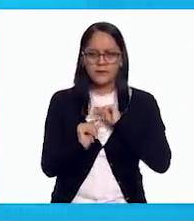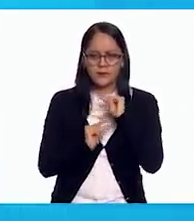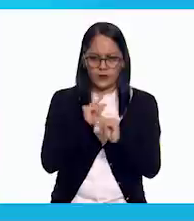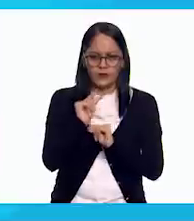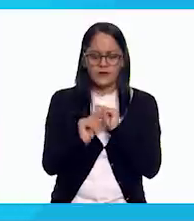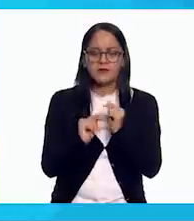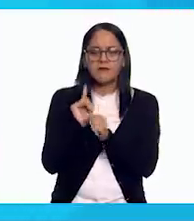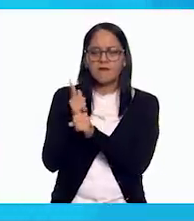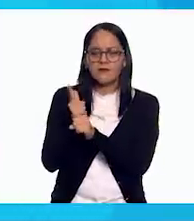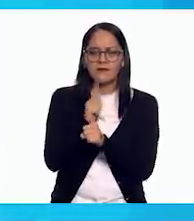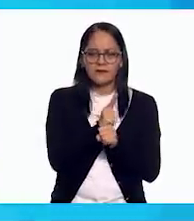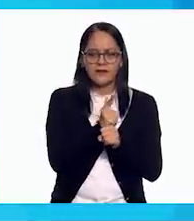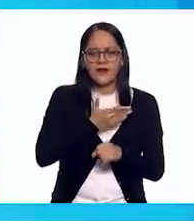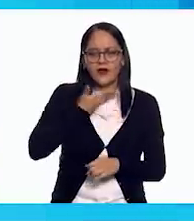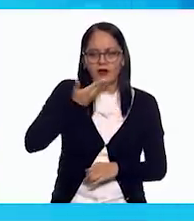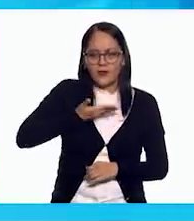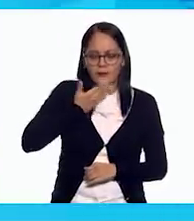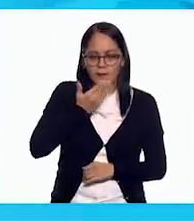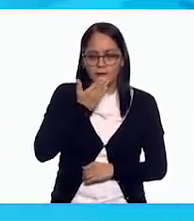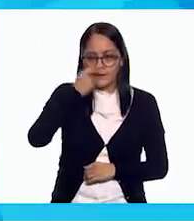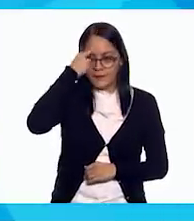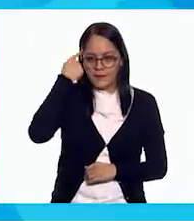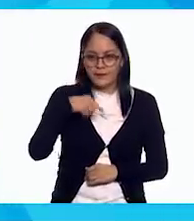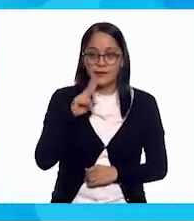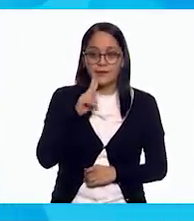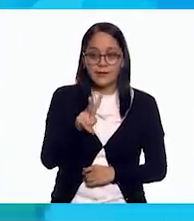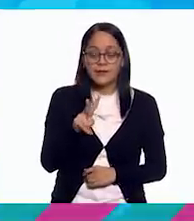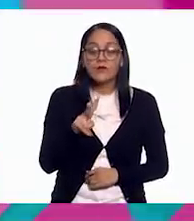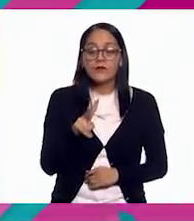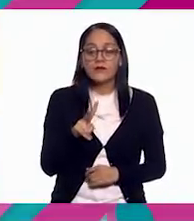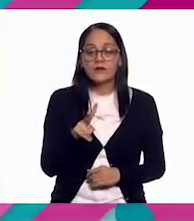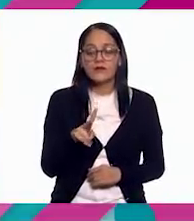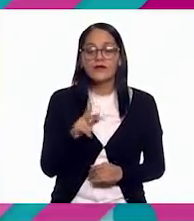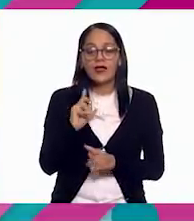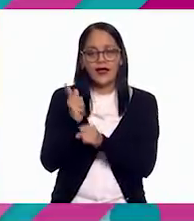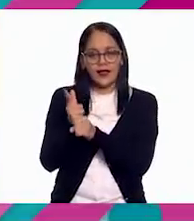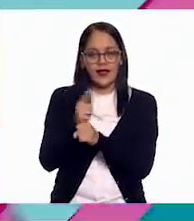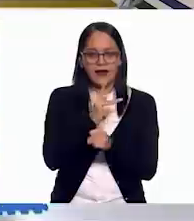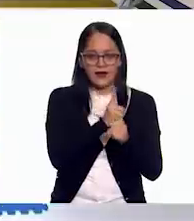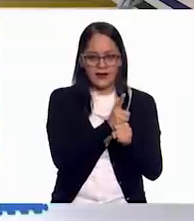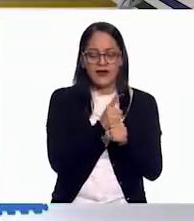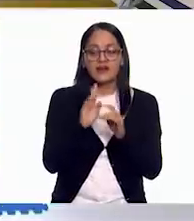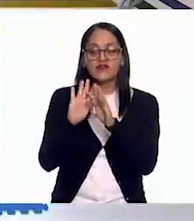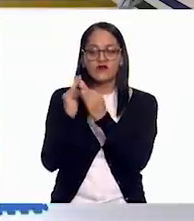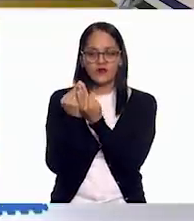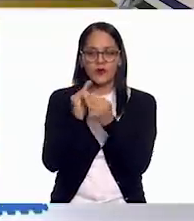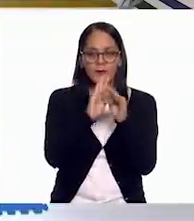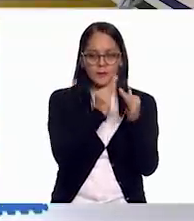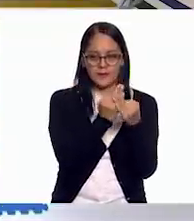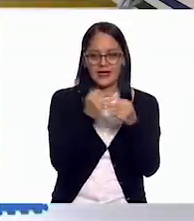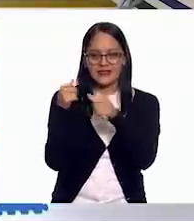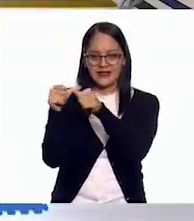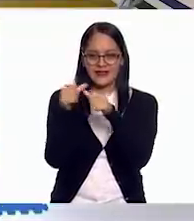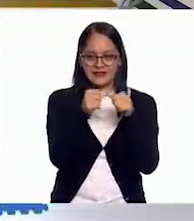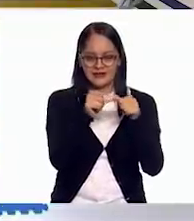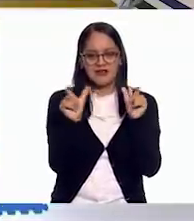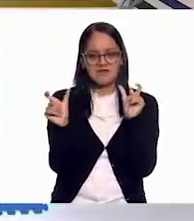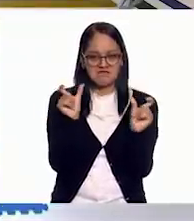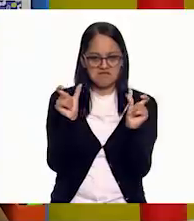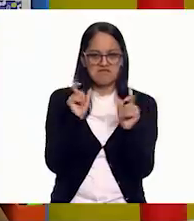irnos acostumbrando a ver o a distinguir las distintas tipografías, ¿verdad?